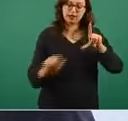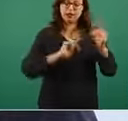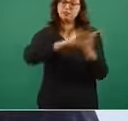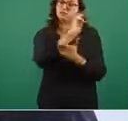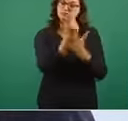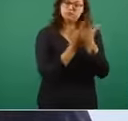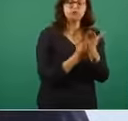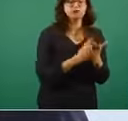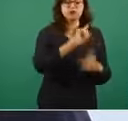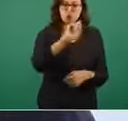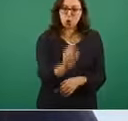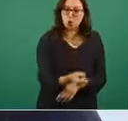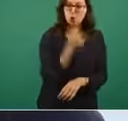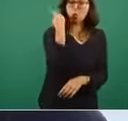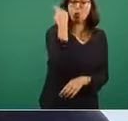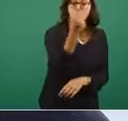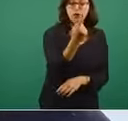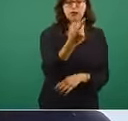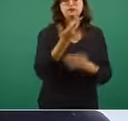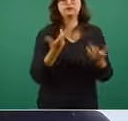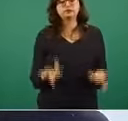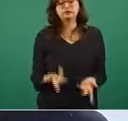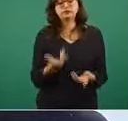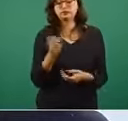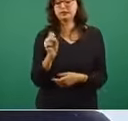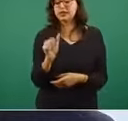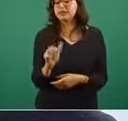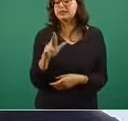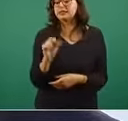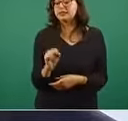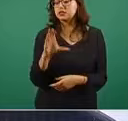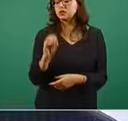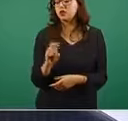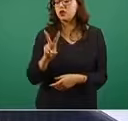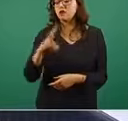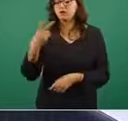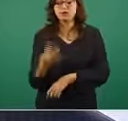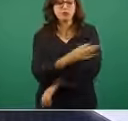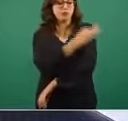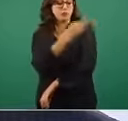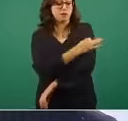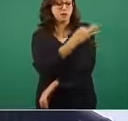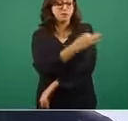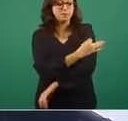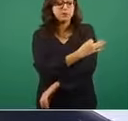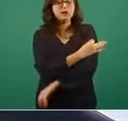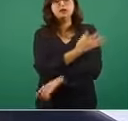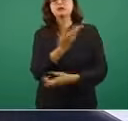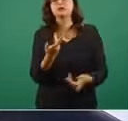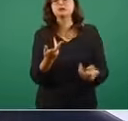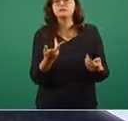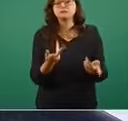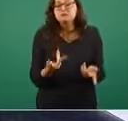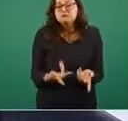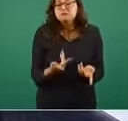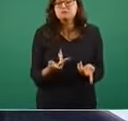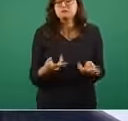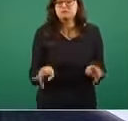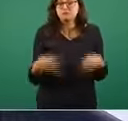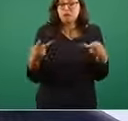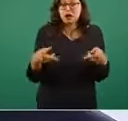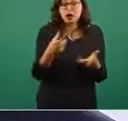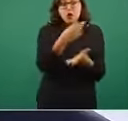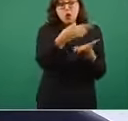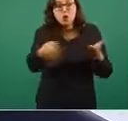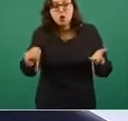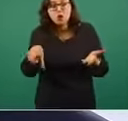momento ninguna vacuna contra SARS-CoV-2 está a disposición de otra entidad que no sea el